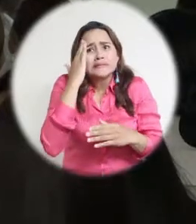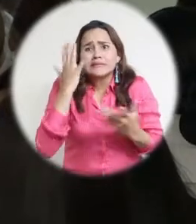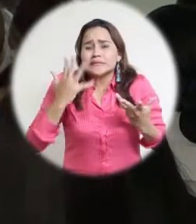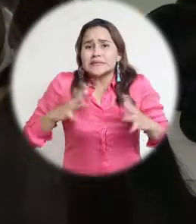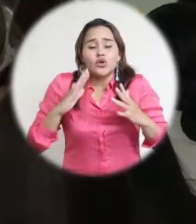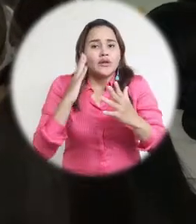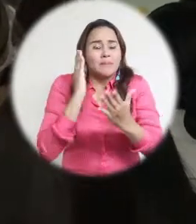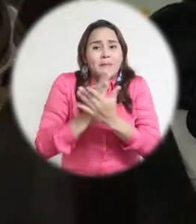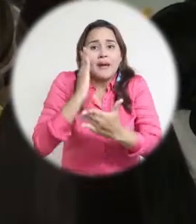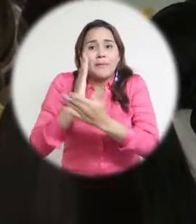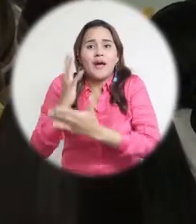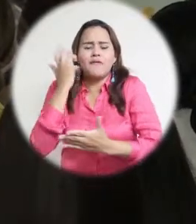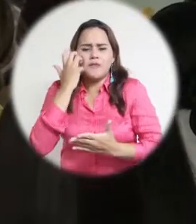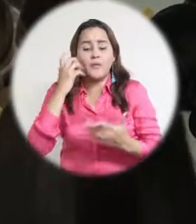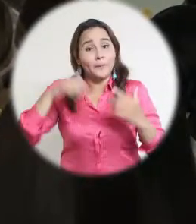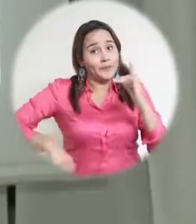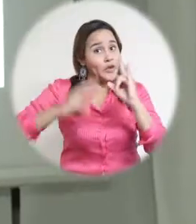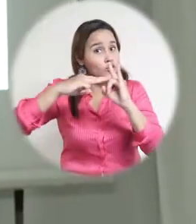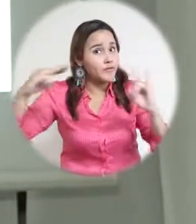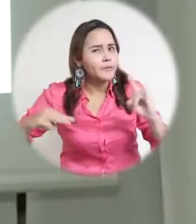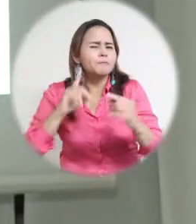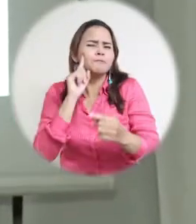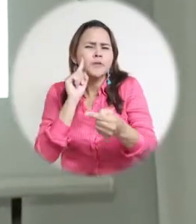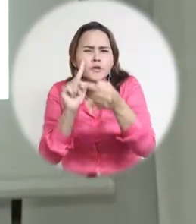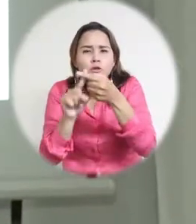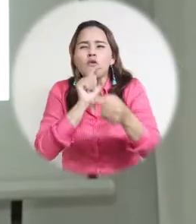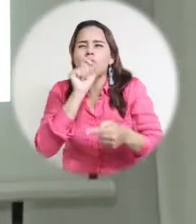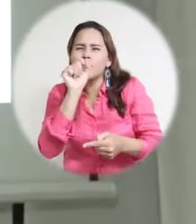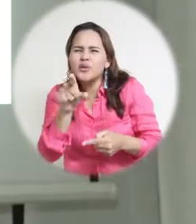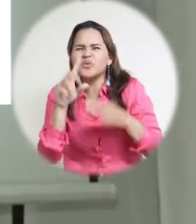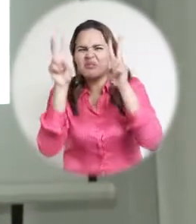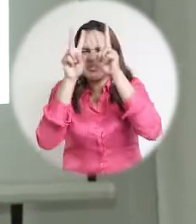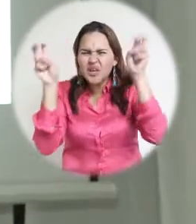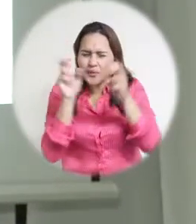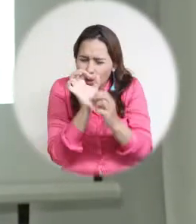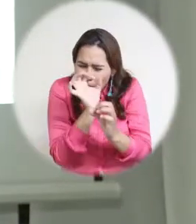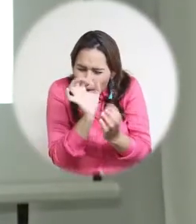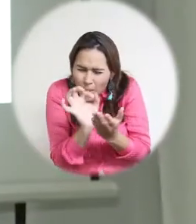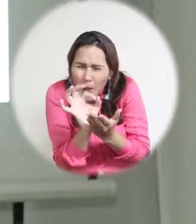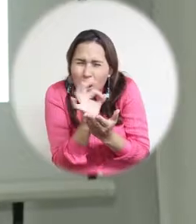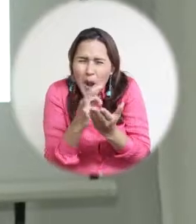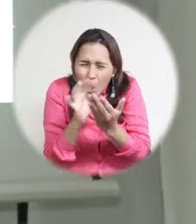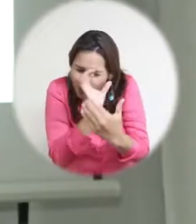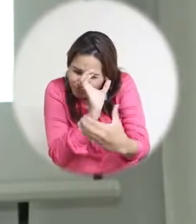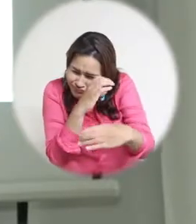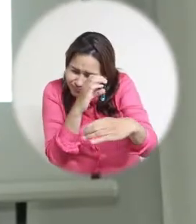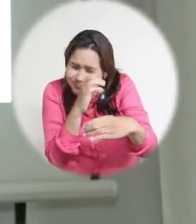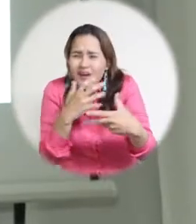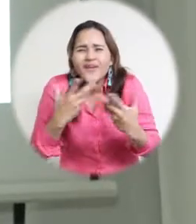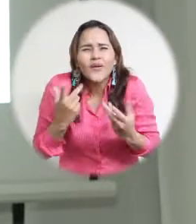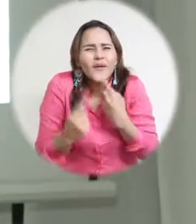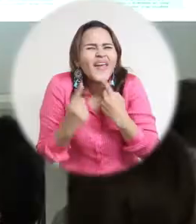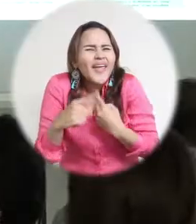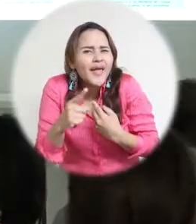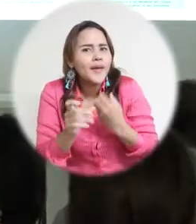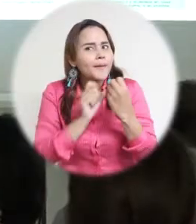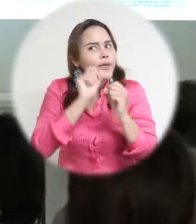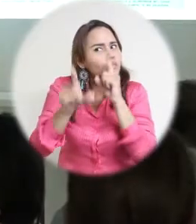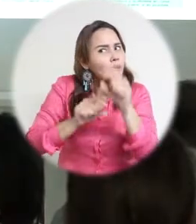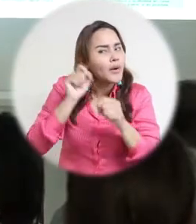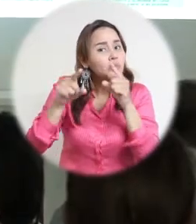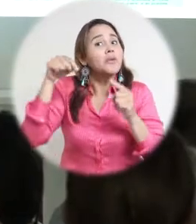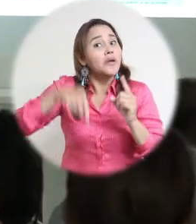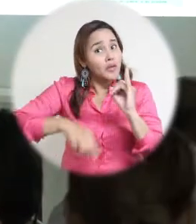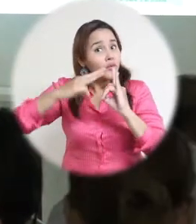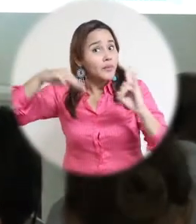Universidad del Magdalena consultó al doctor Abraham Katime Zúñiga, docente del Área de Microbiología Médica del Alma Mater, con el fin de aclarar información